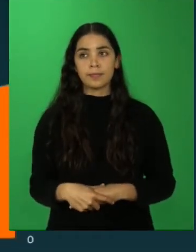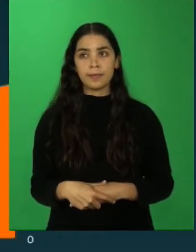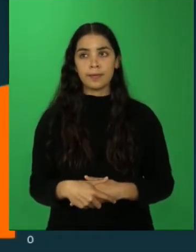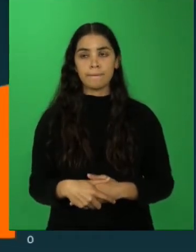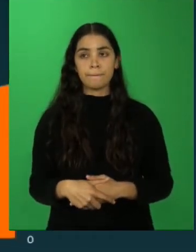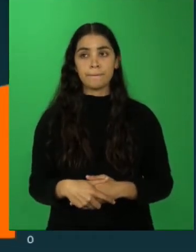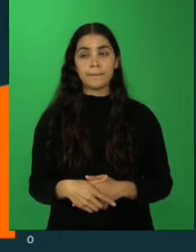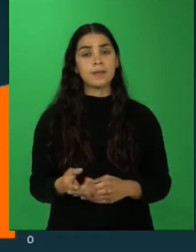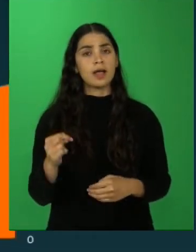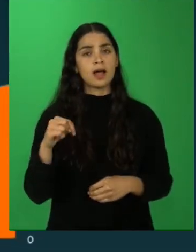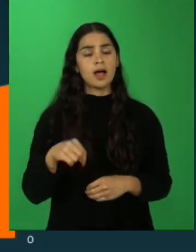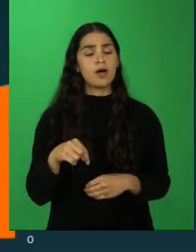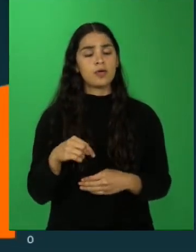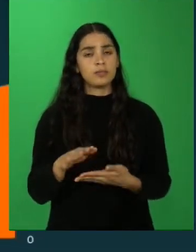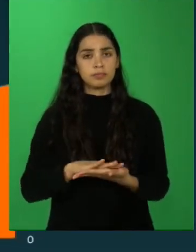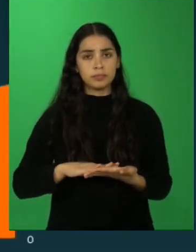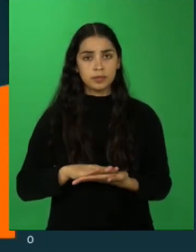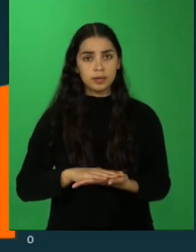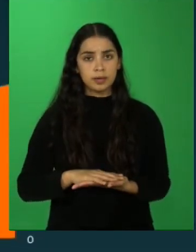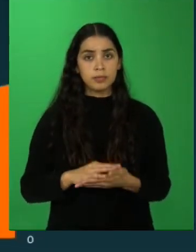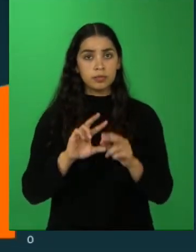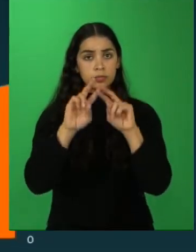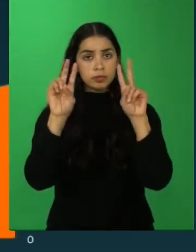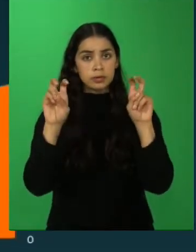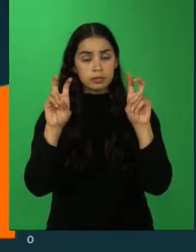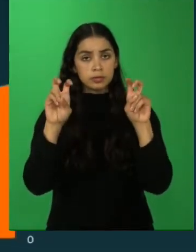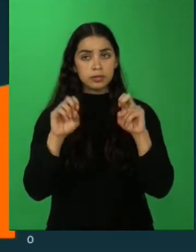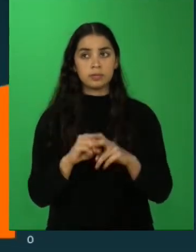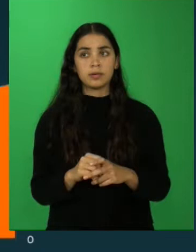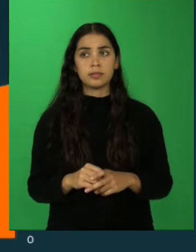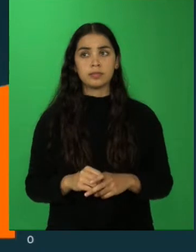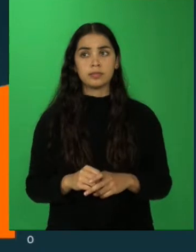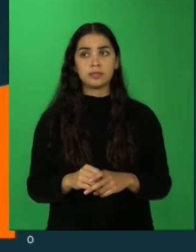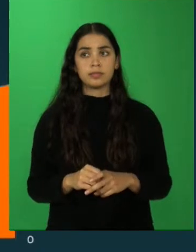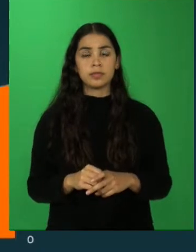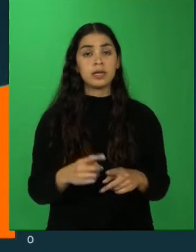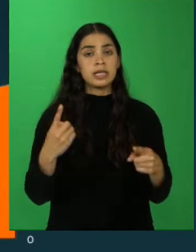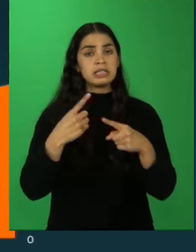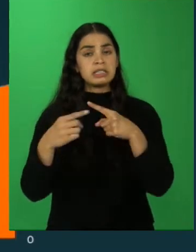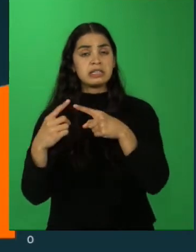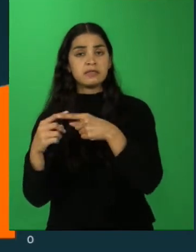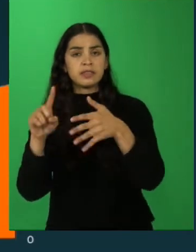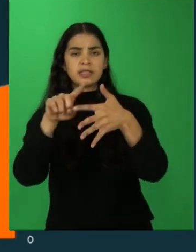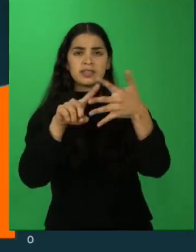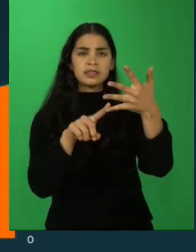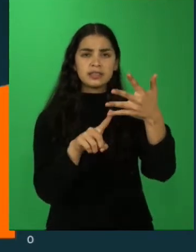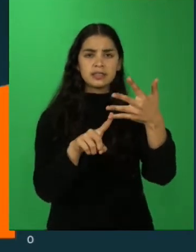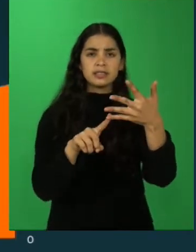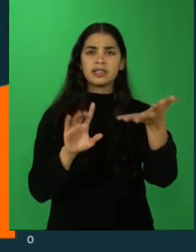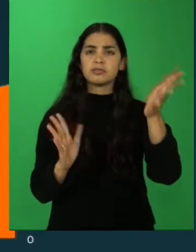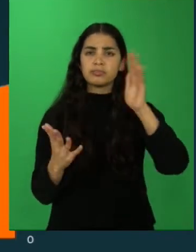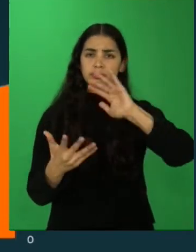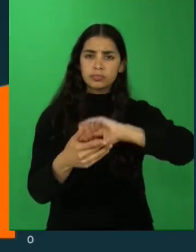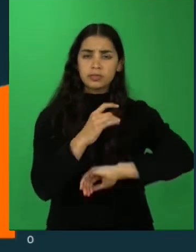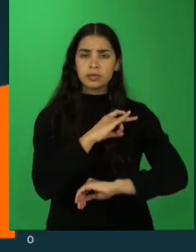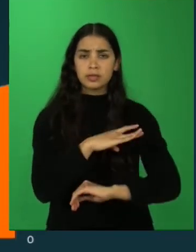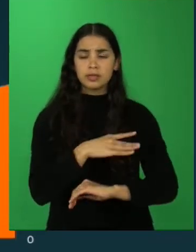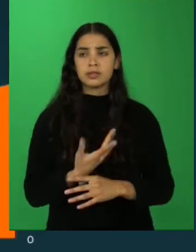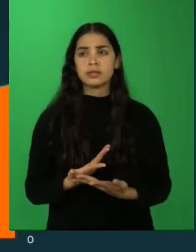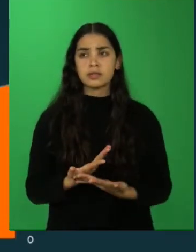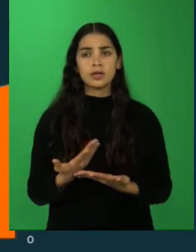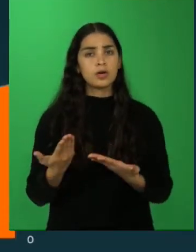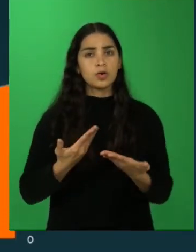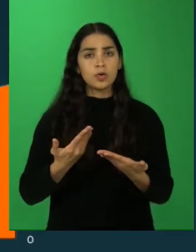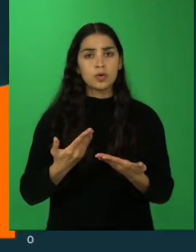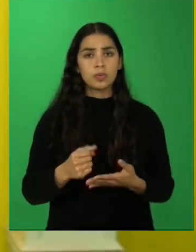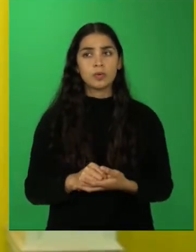En el caso del día de hoy vamos a hablar de las diferentes características geográficas de Chile y en este